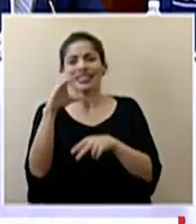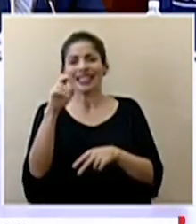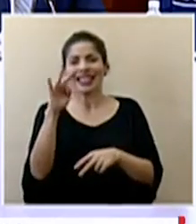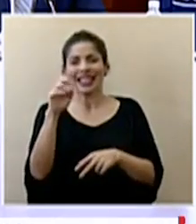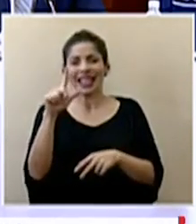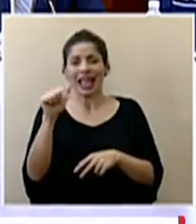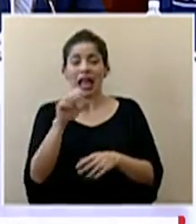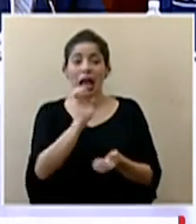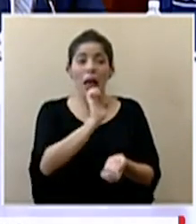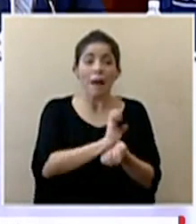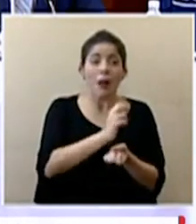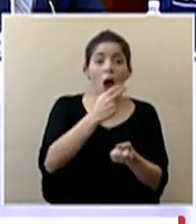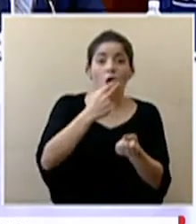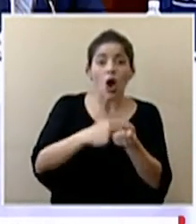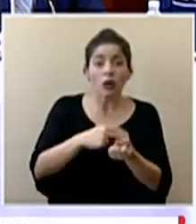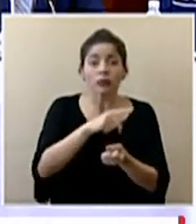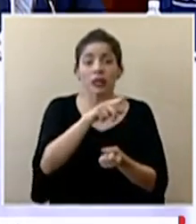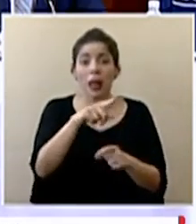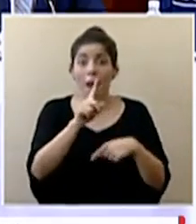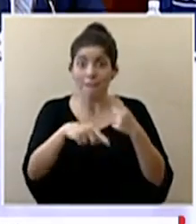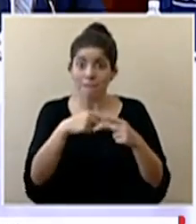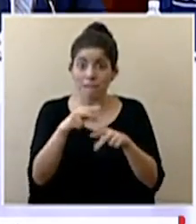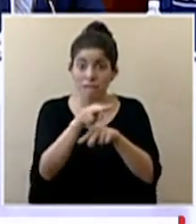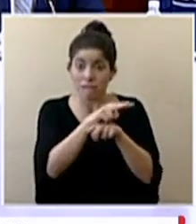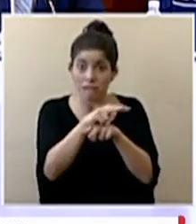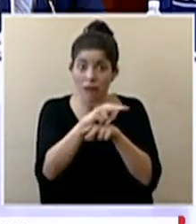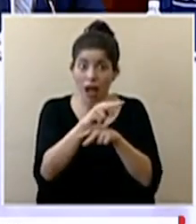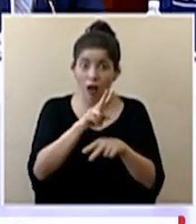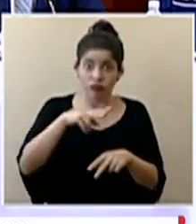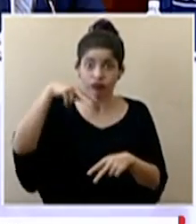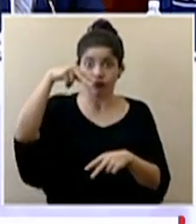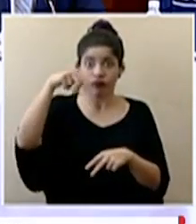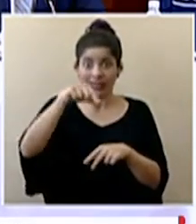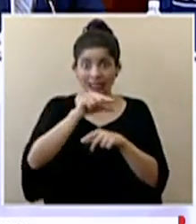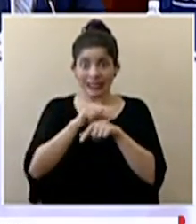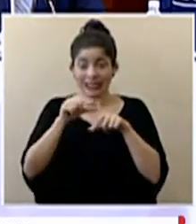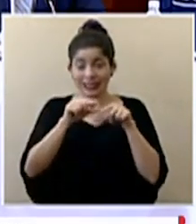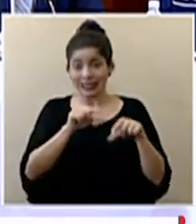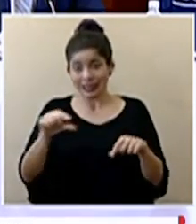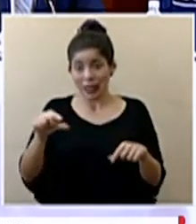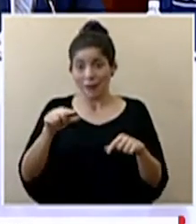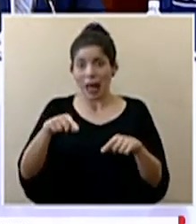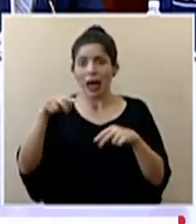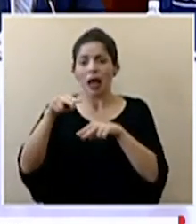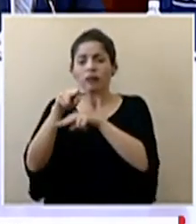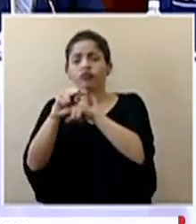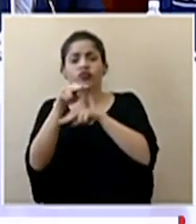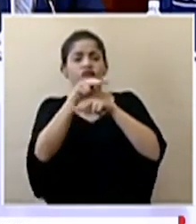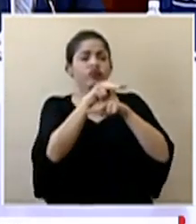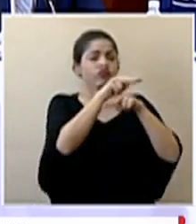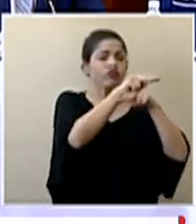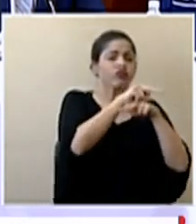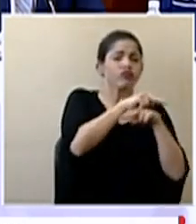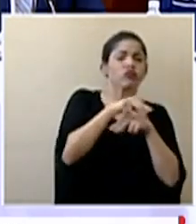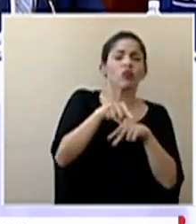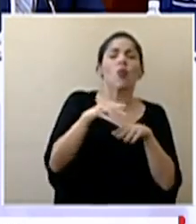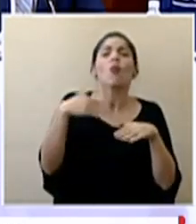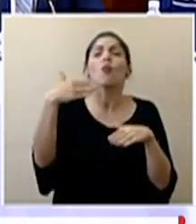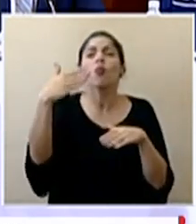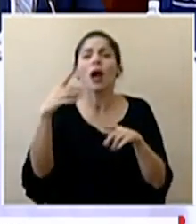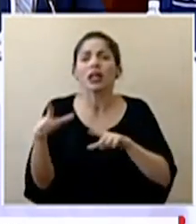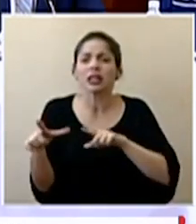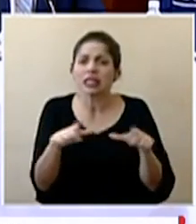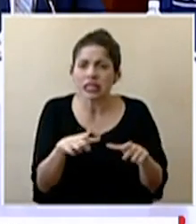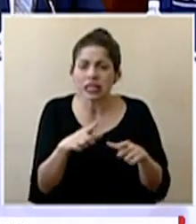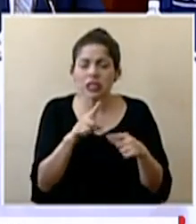salud de vais y hospitales que activarán la vigilancia centinela para esta semana cuando tendrían los primeros resultados de este tipo de vigilancia y cómo